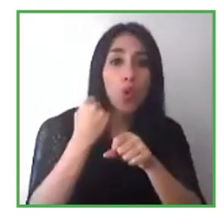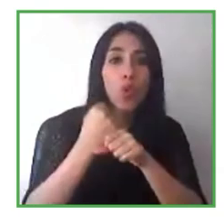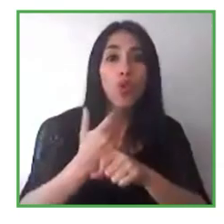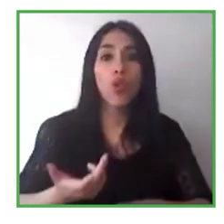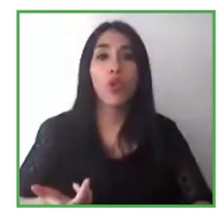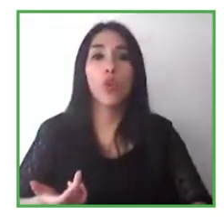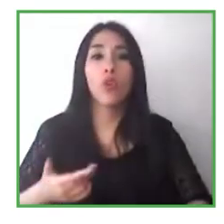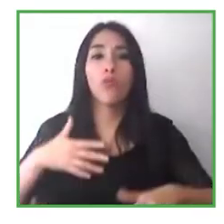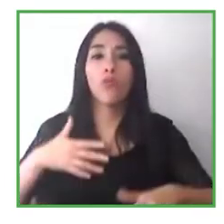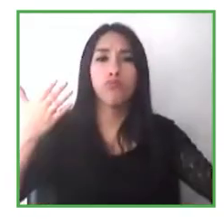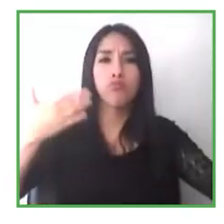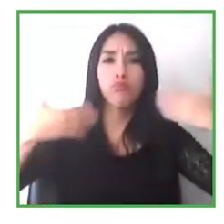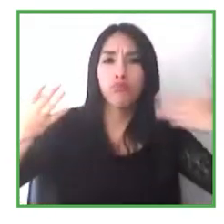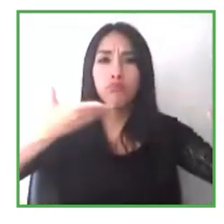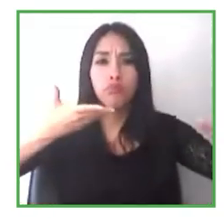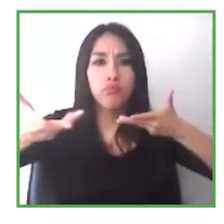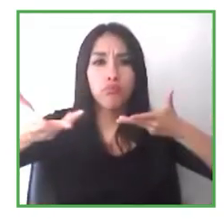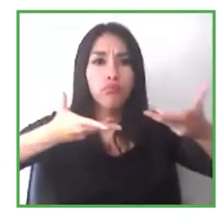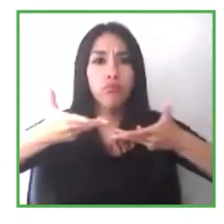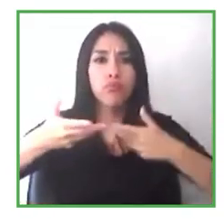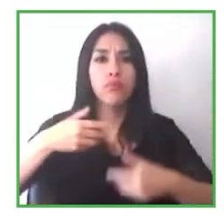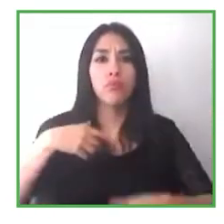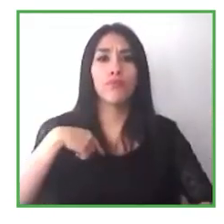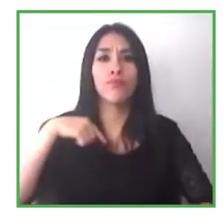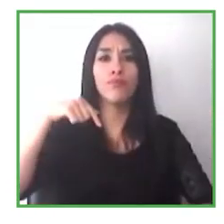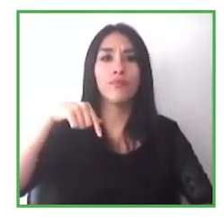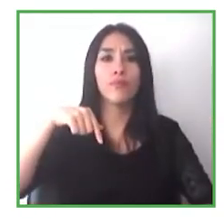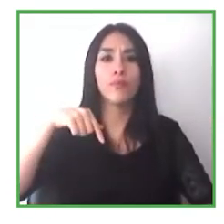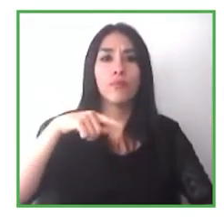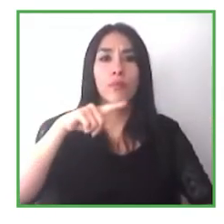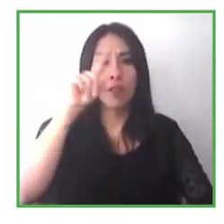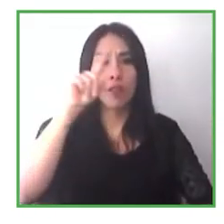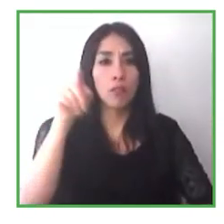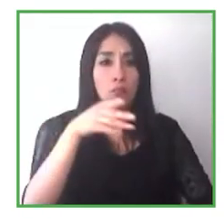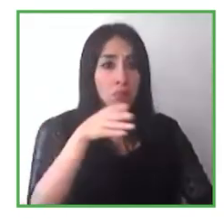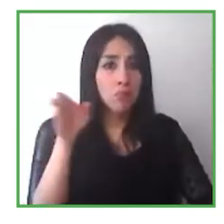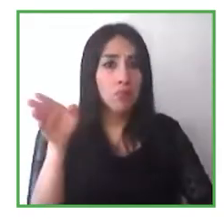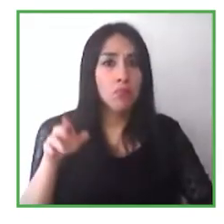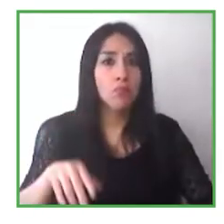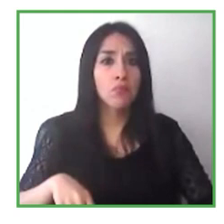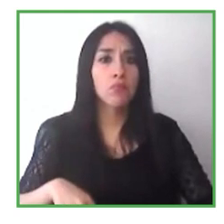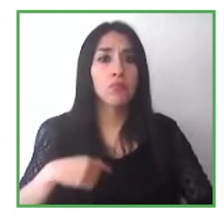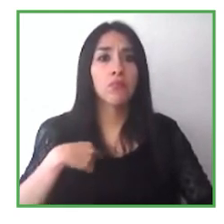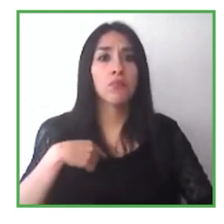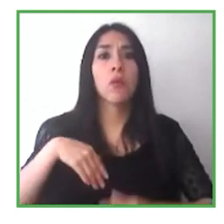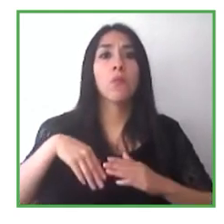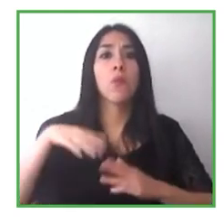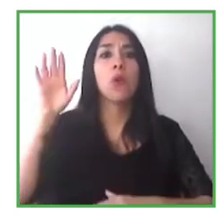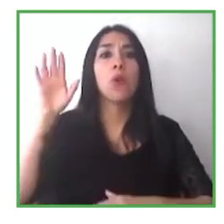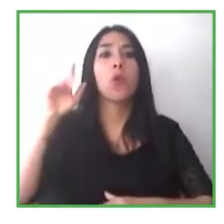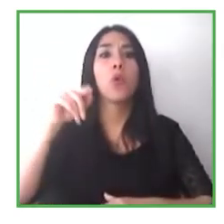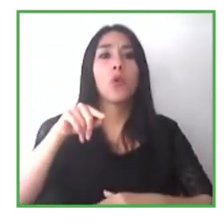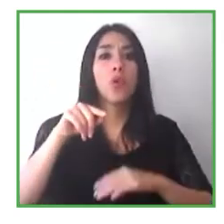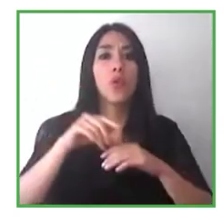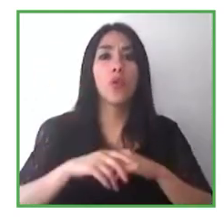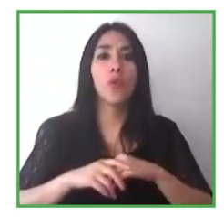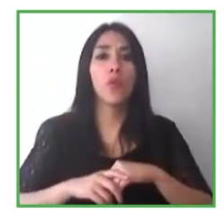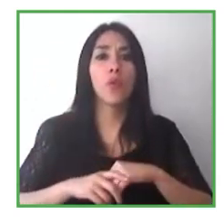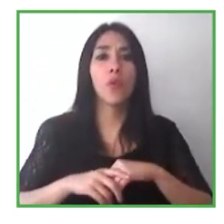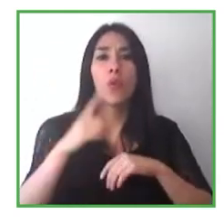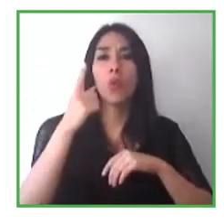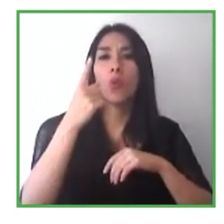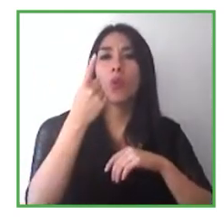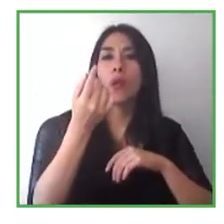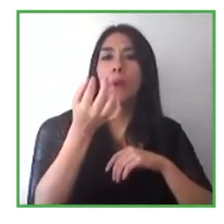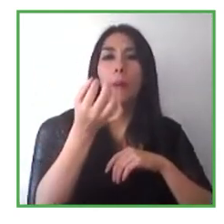con este historial, voy a abordar y preguntarles a todos en general. Por favor, si nos pueden dar una perspectiva de cómo el coronavirus